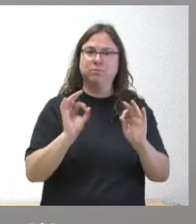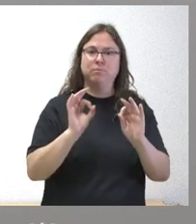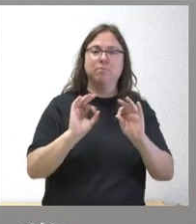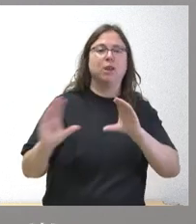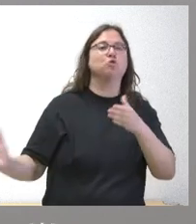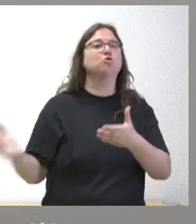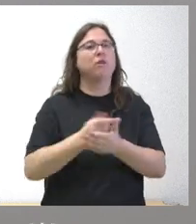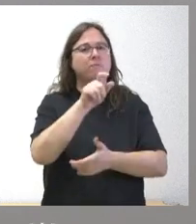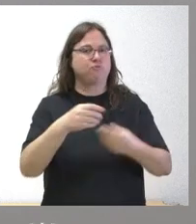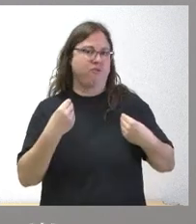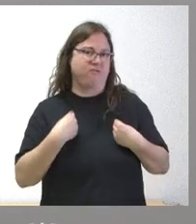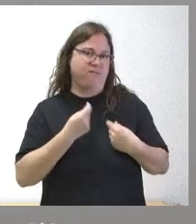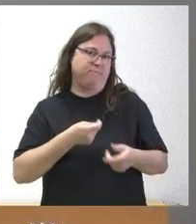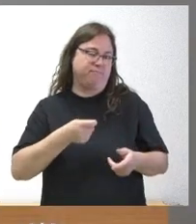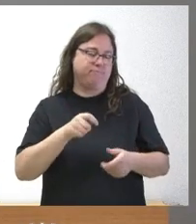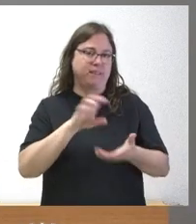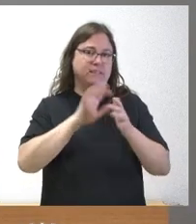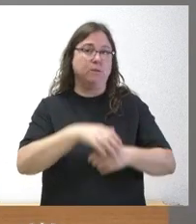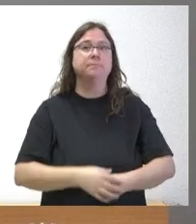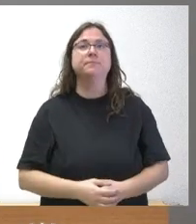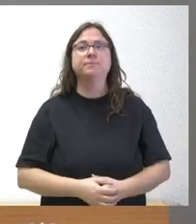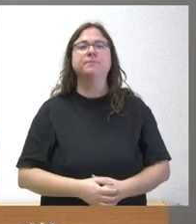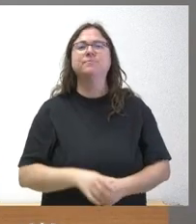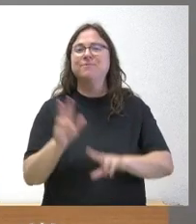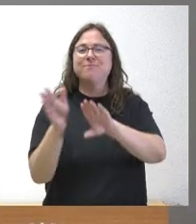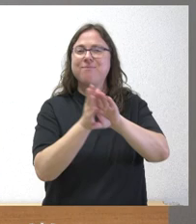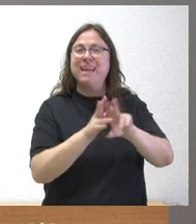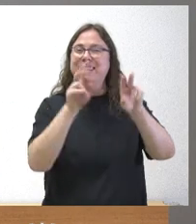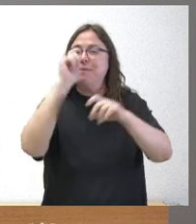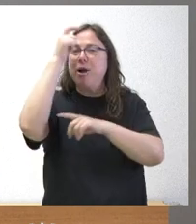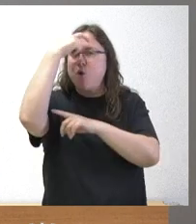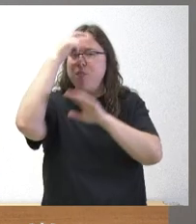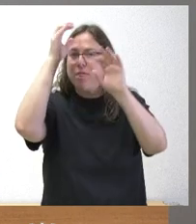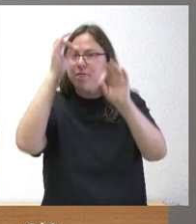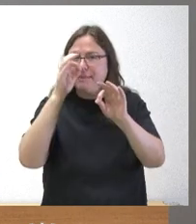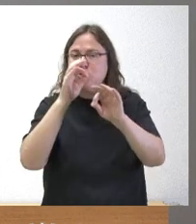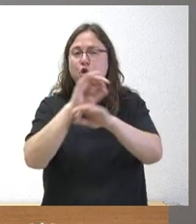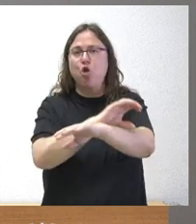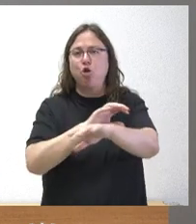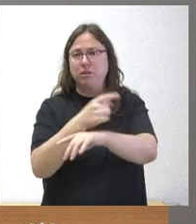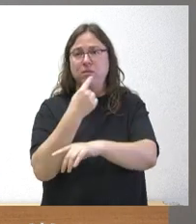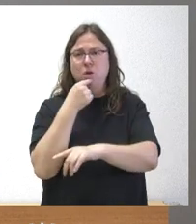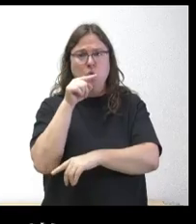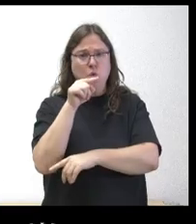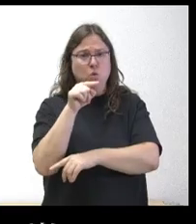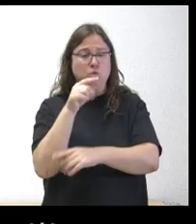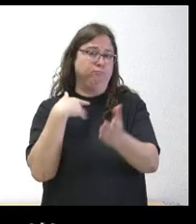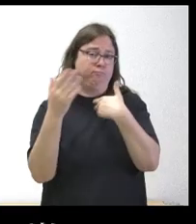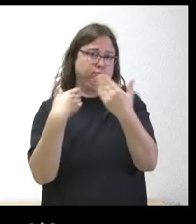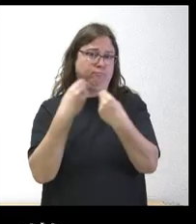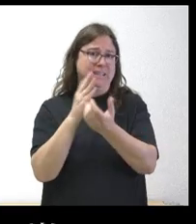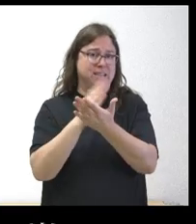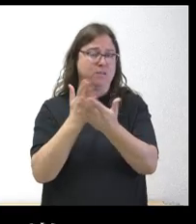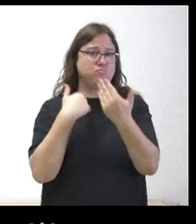conjunto de los ciudadanos Sí pero sobre la terminología que utiliza el consejero usted que fue el interlocutor en el